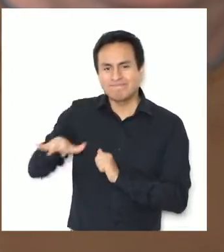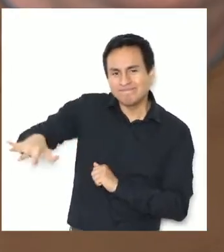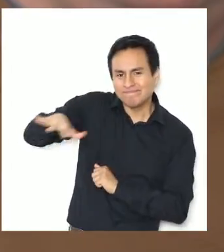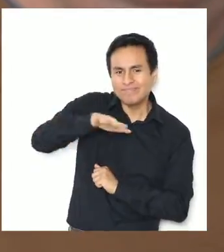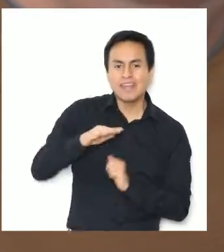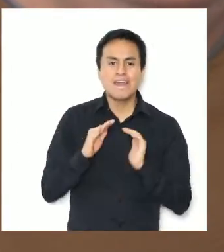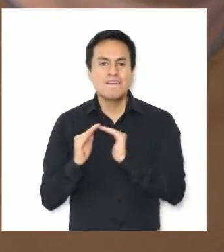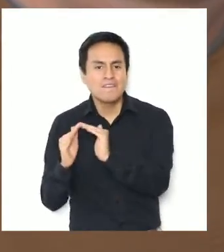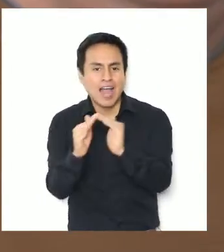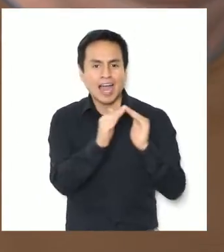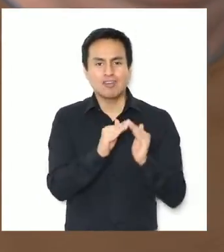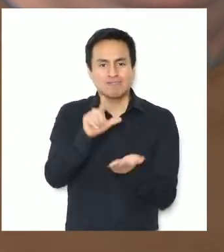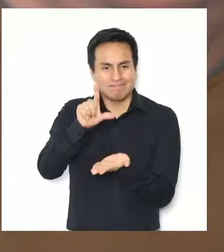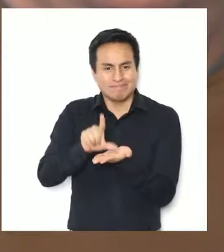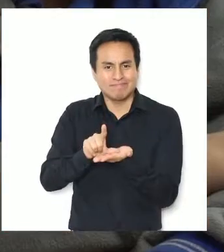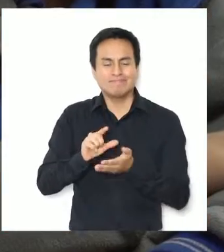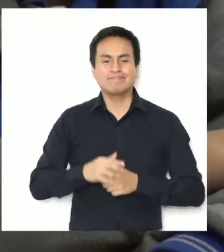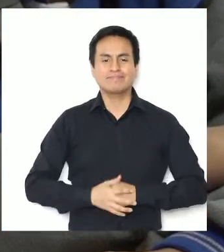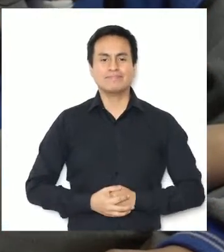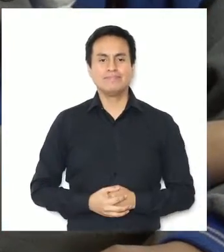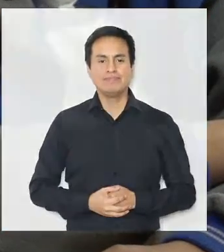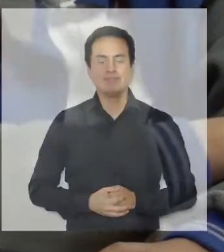su barrio, de su sector.